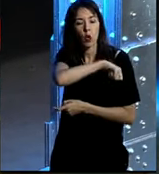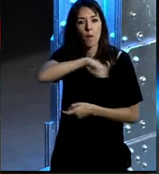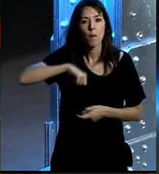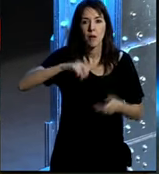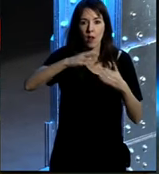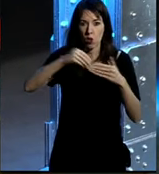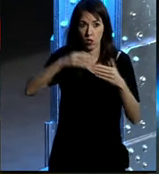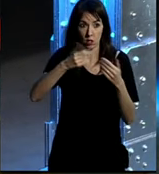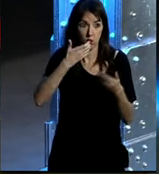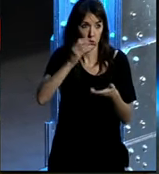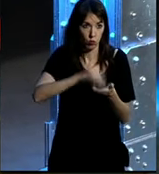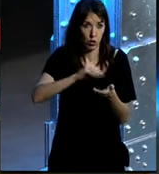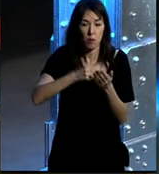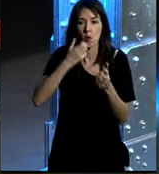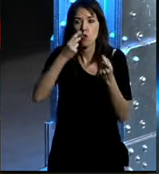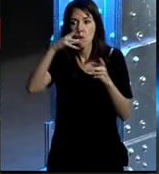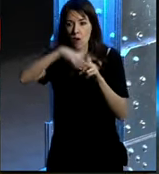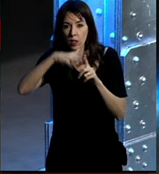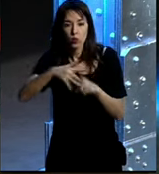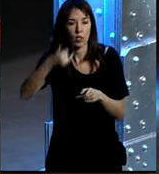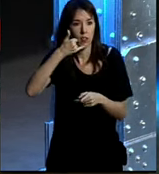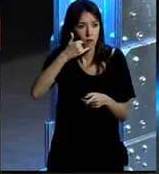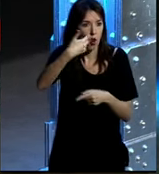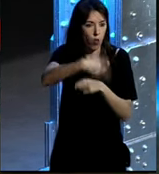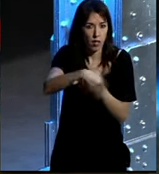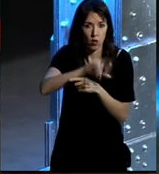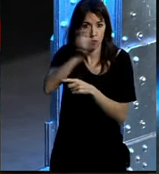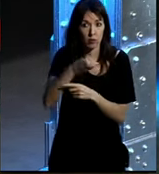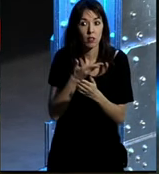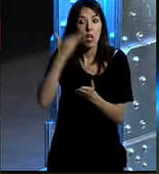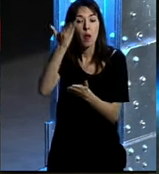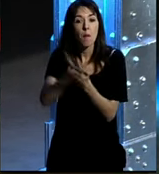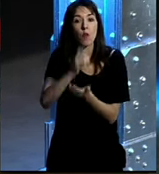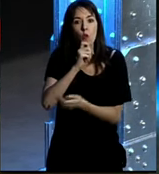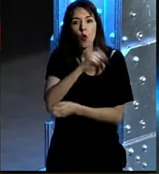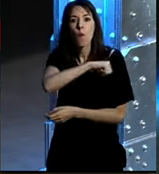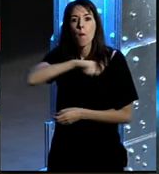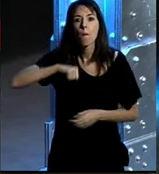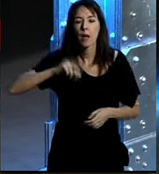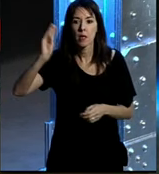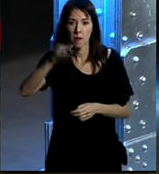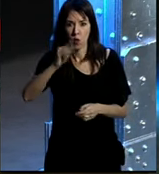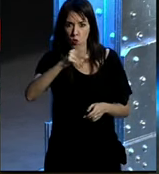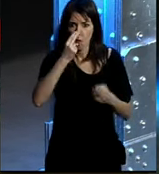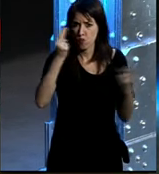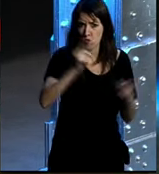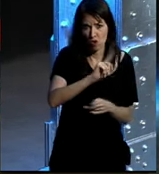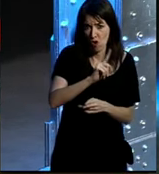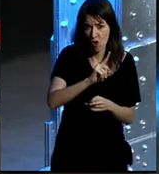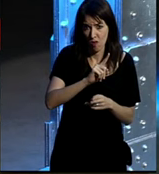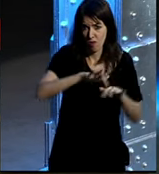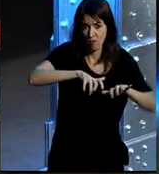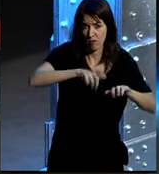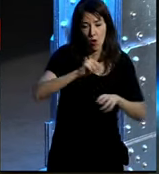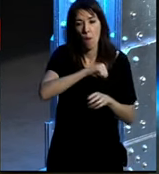privados del cliente que es en muchos casos su número de facturas su número de teléfono su dirección etcétera eso se lo pedimos siempre por privado no se lo pedimos en público y lo